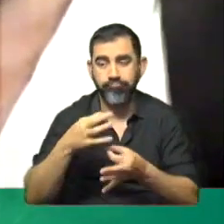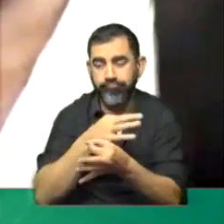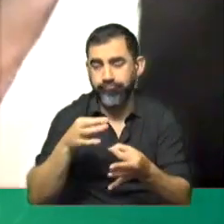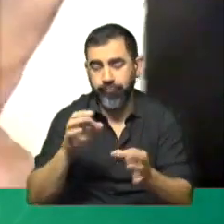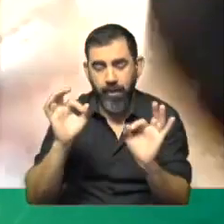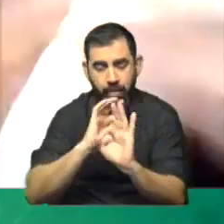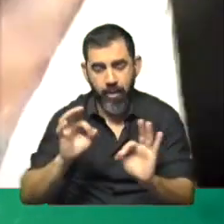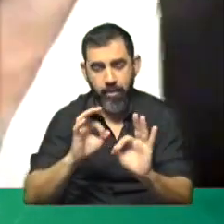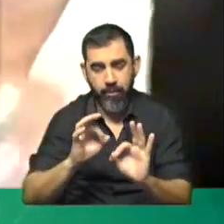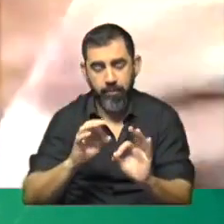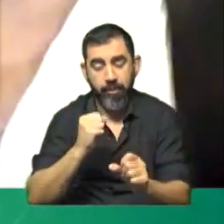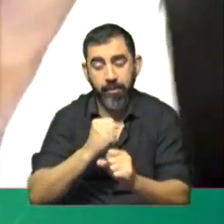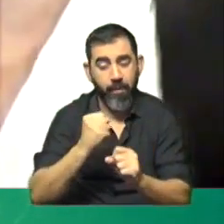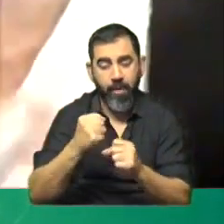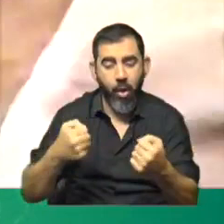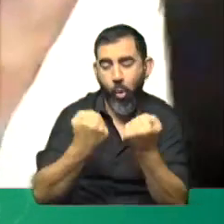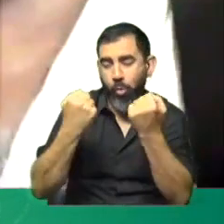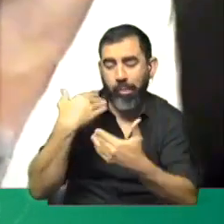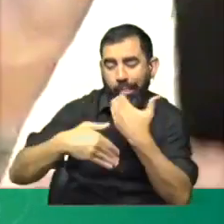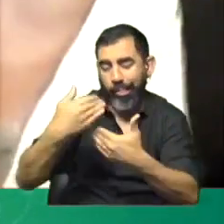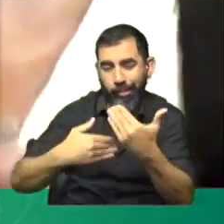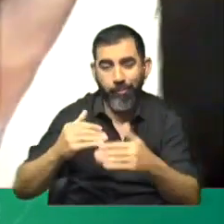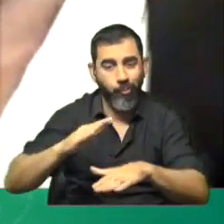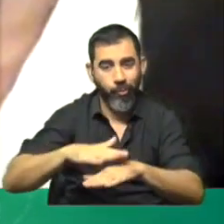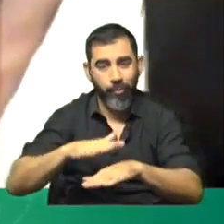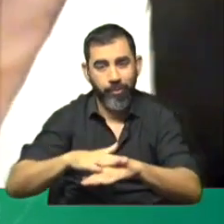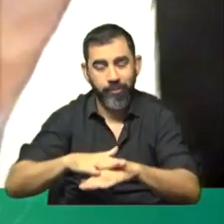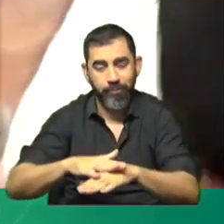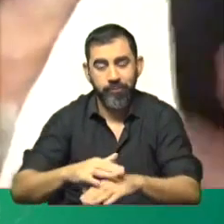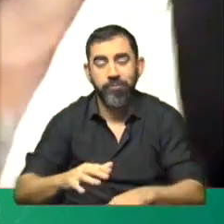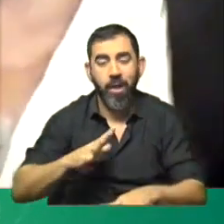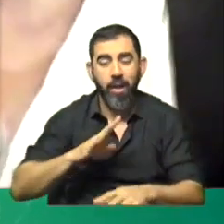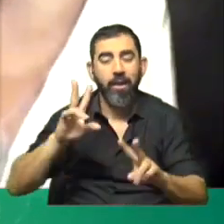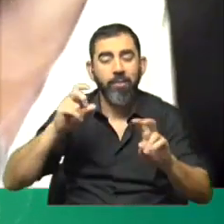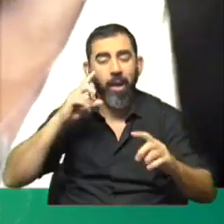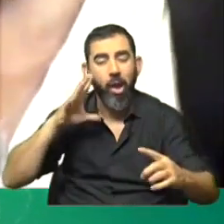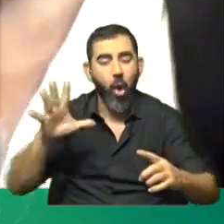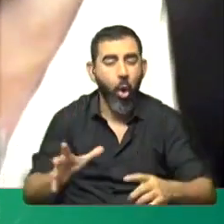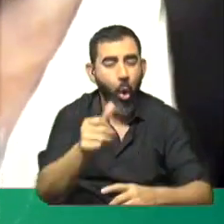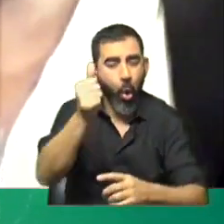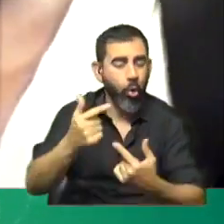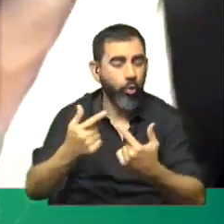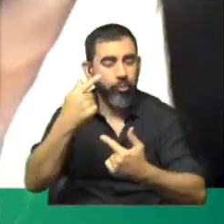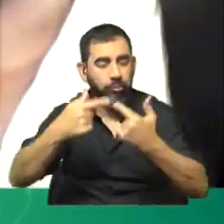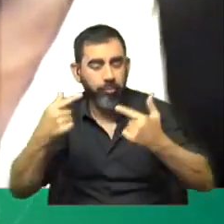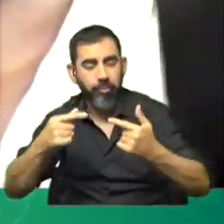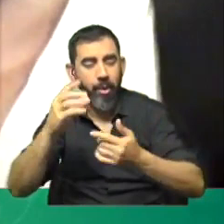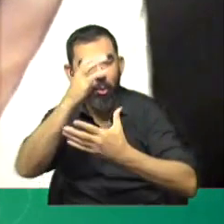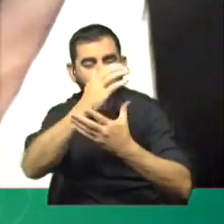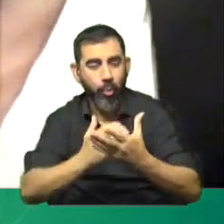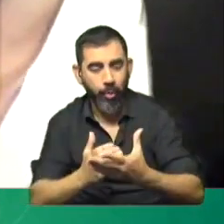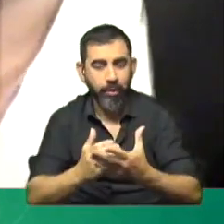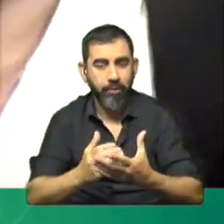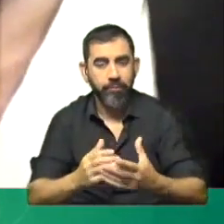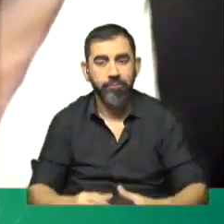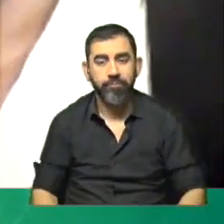ya que se está trabajando con las progresiones y las metas de logro y otras cuestiones que hacen a un marco curricular y a